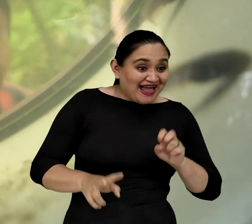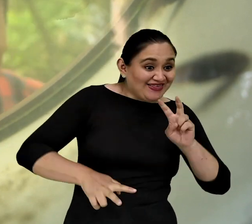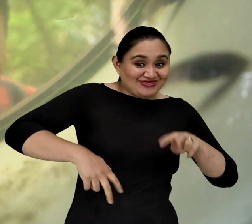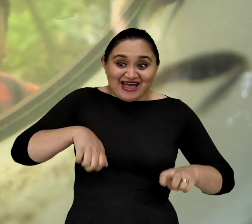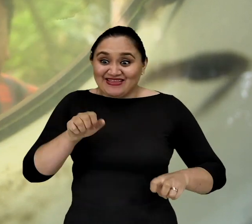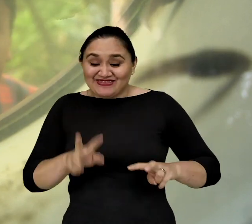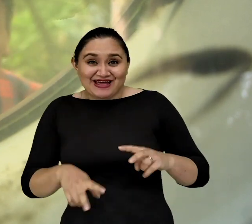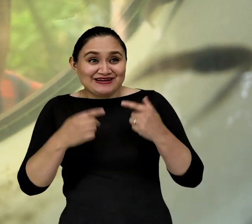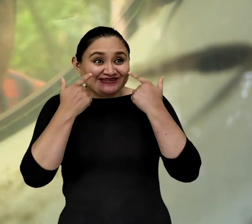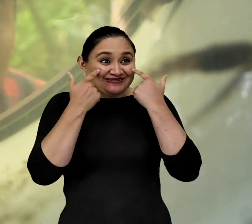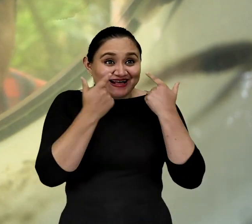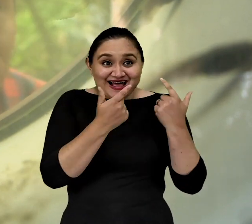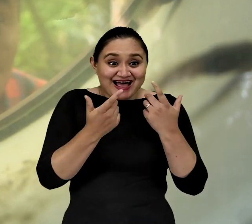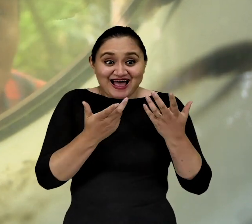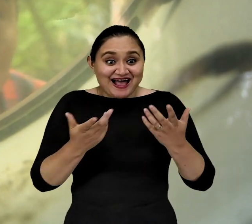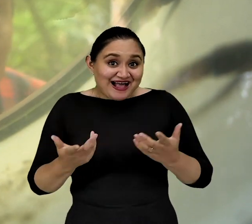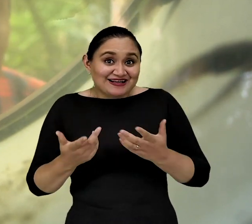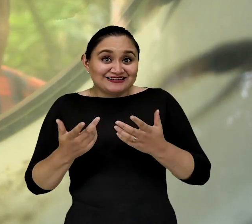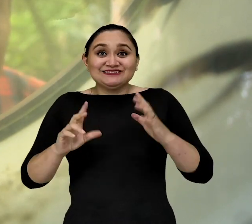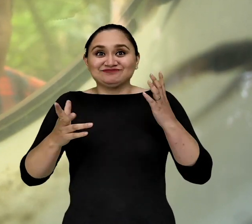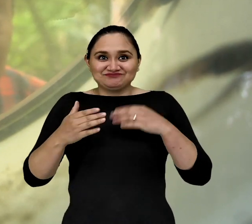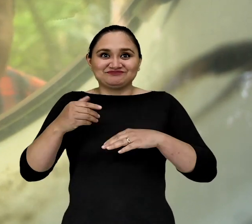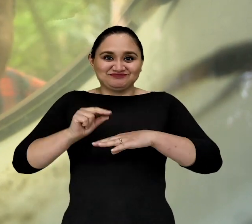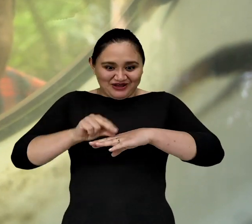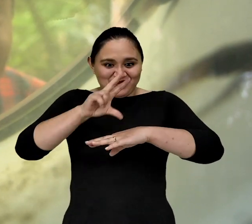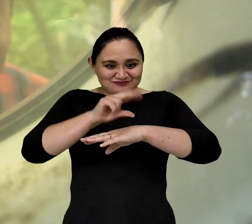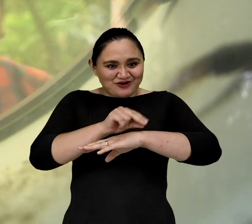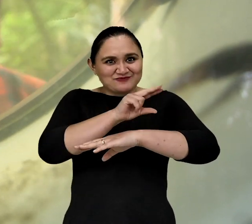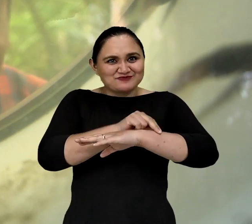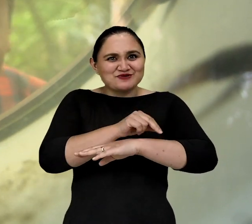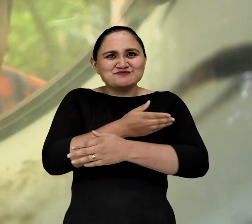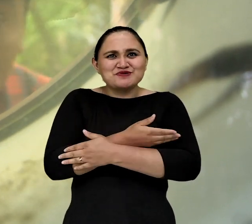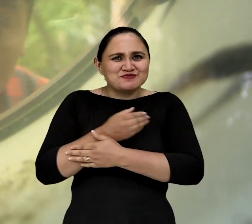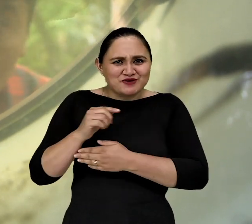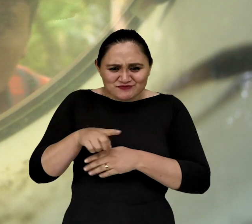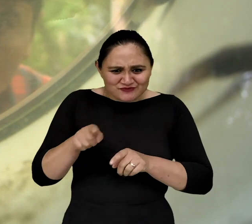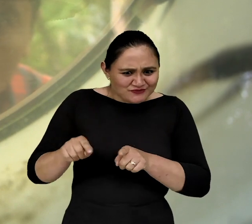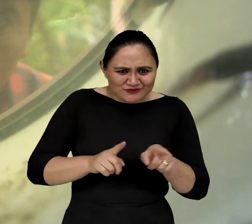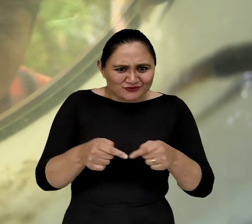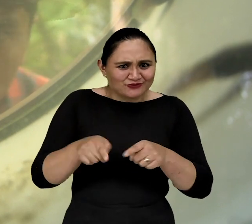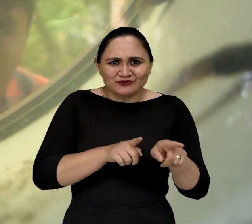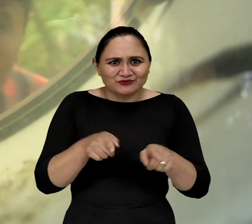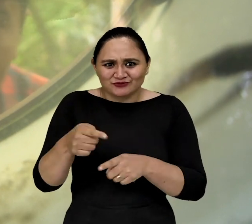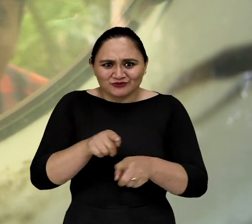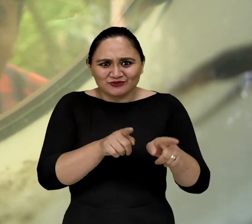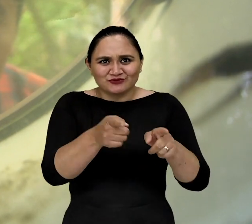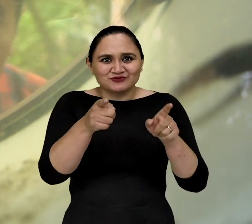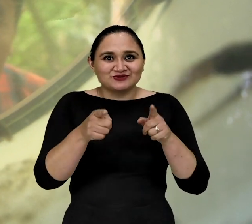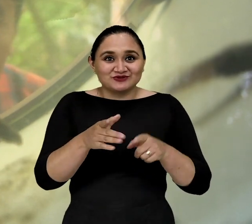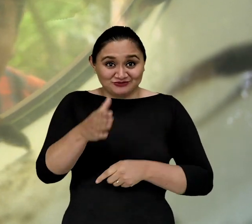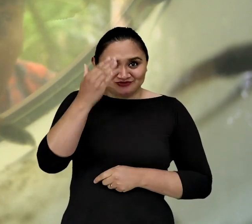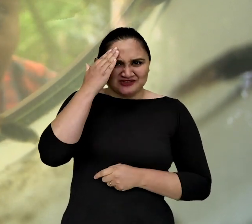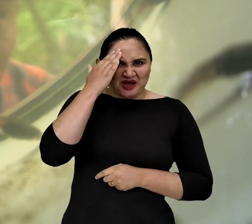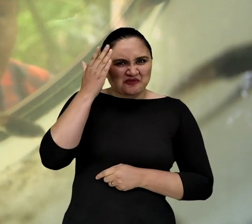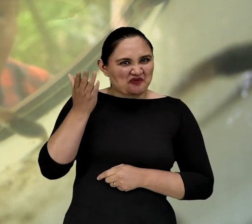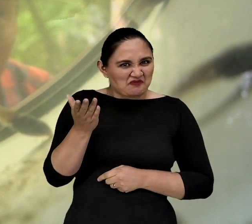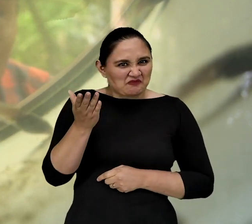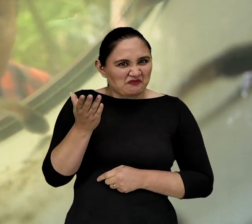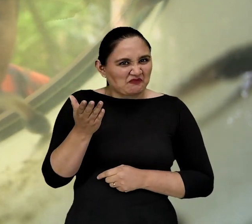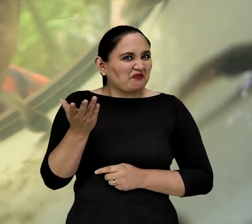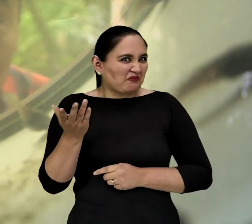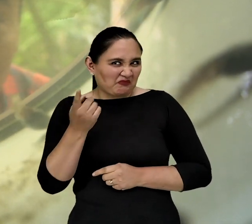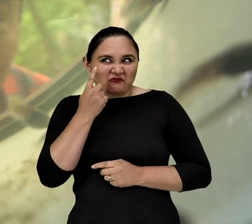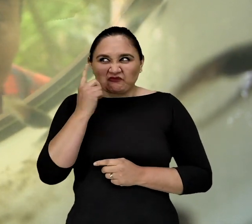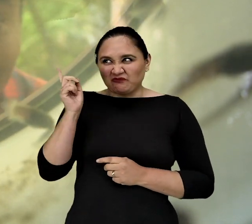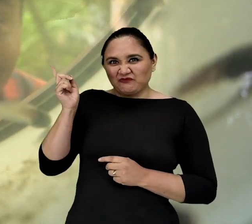charcos Y sabíamos ver muchos Ouillis Ouillis nadando ¿Tú conoces lo que es un Ouillis Ouillis? ¿Has visto